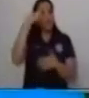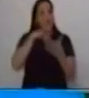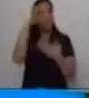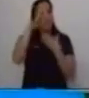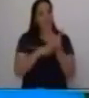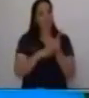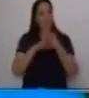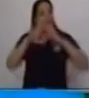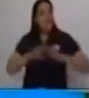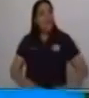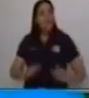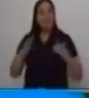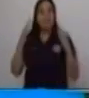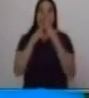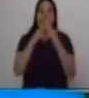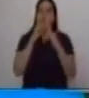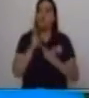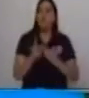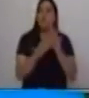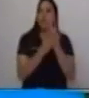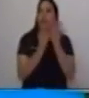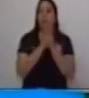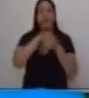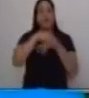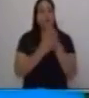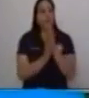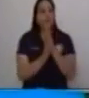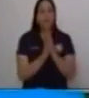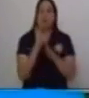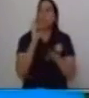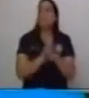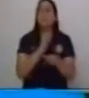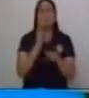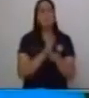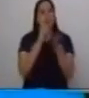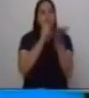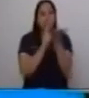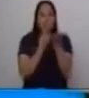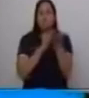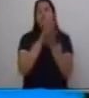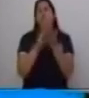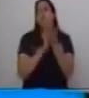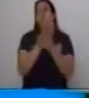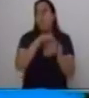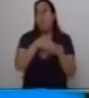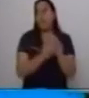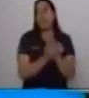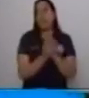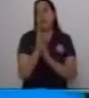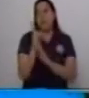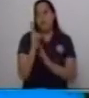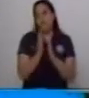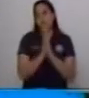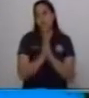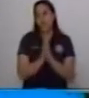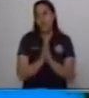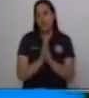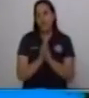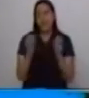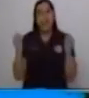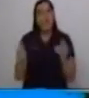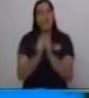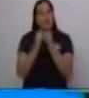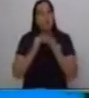quédate en casa lávate las manos y utiliza alcohol en gel si no tienes a la mano agua y jabón juntos